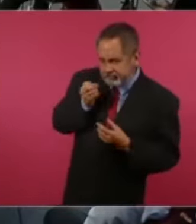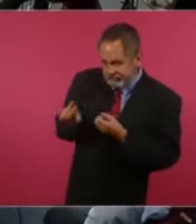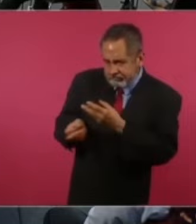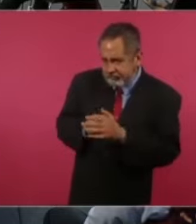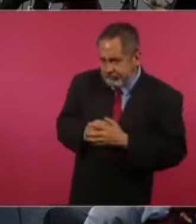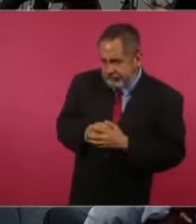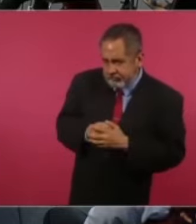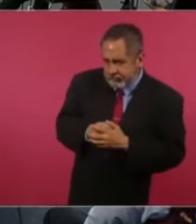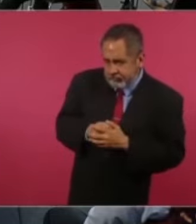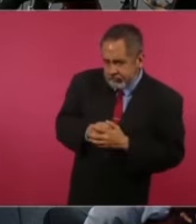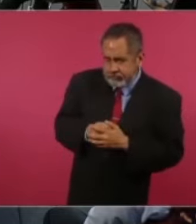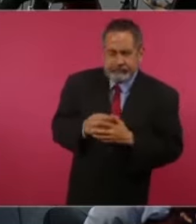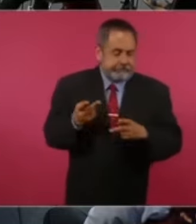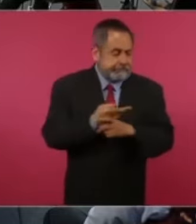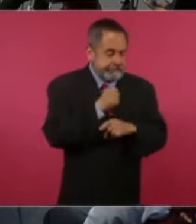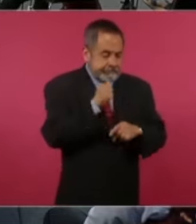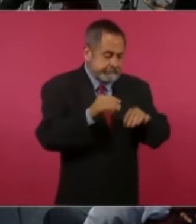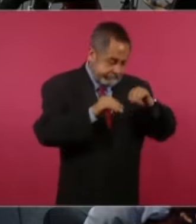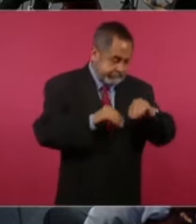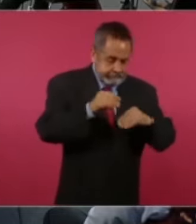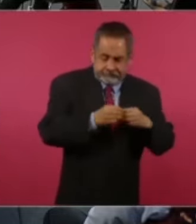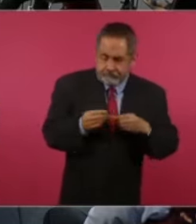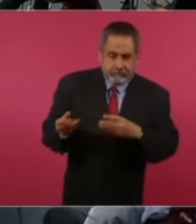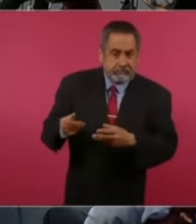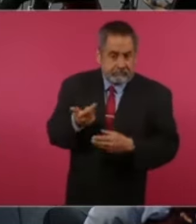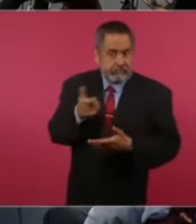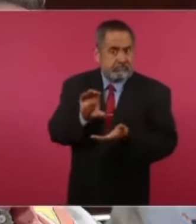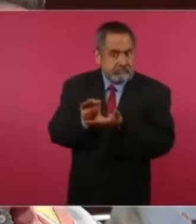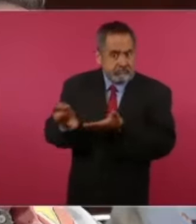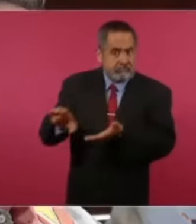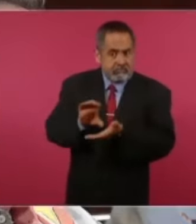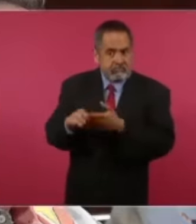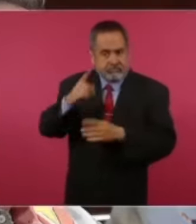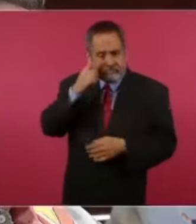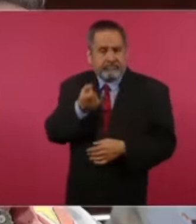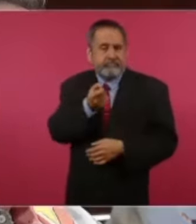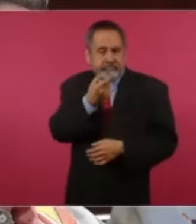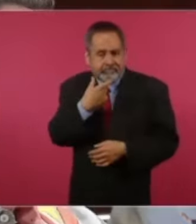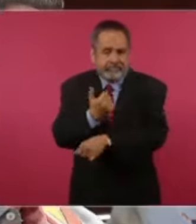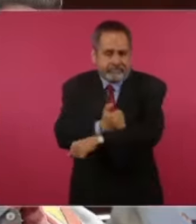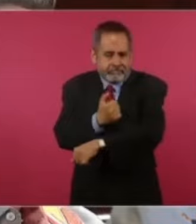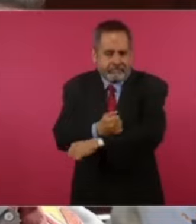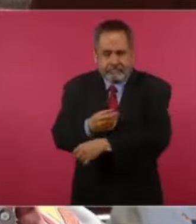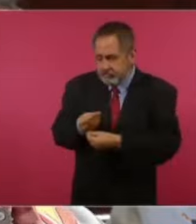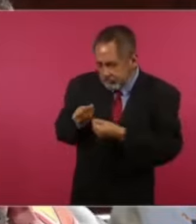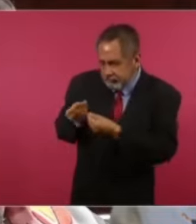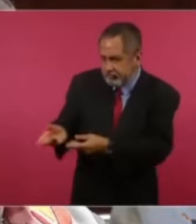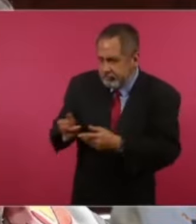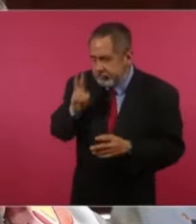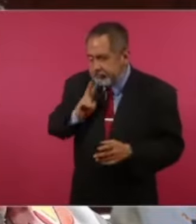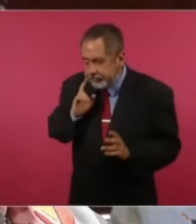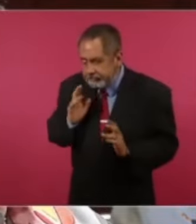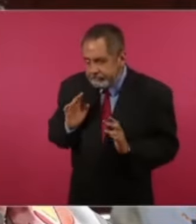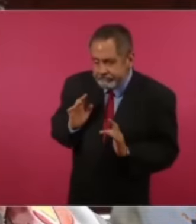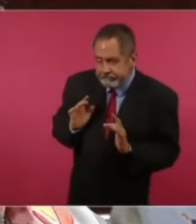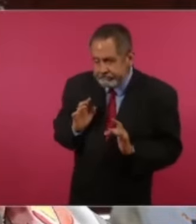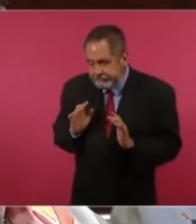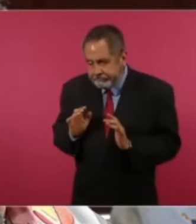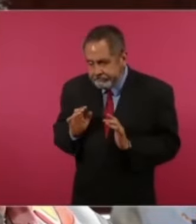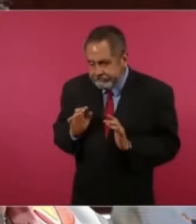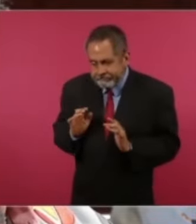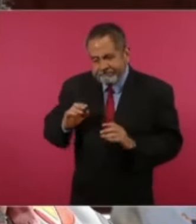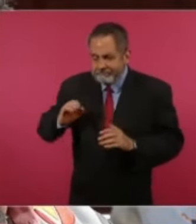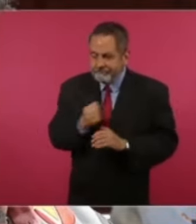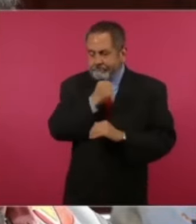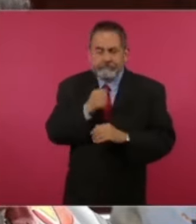comentar quizás cuántos meses, cuántos años estuvo con el nuevo en la garganta, queriendo decir todas las cosas que ha logrado a decir hoy en día. Y tal vez